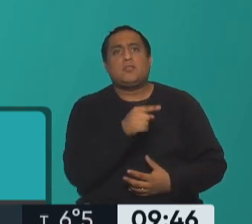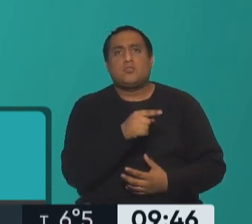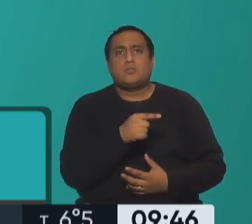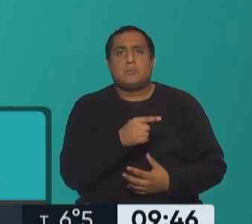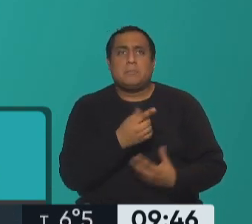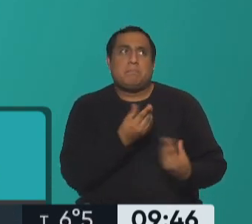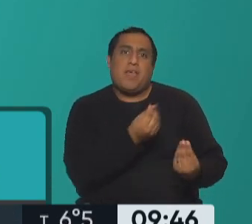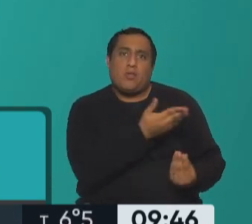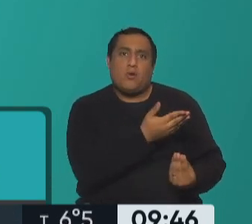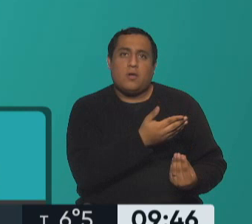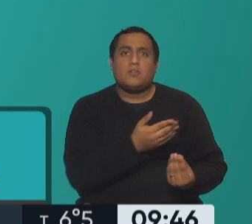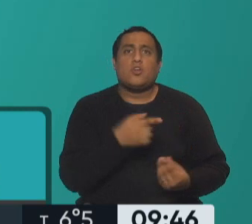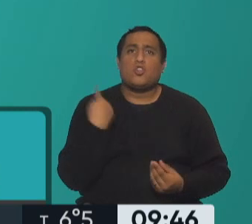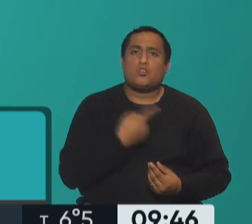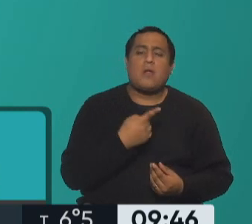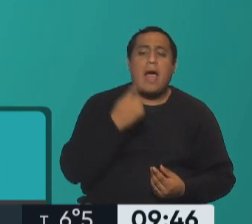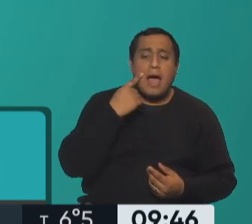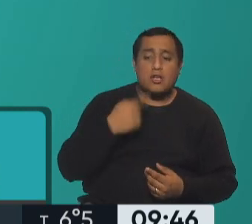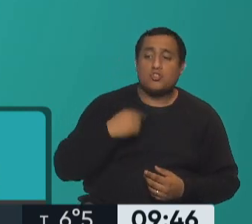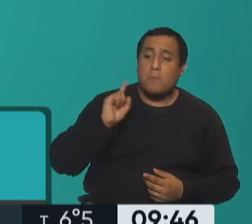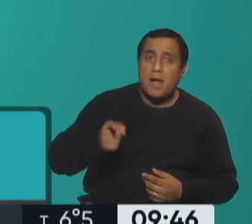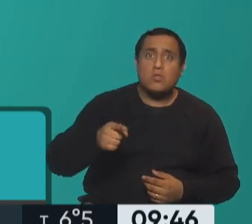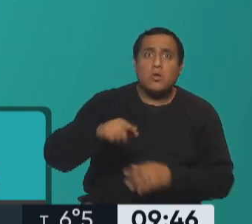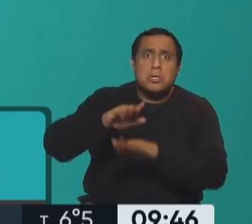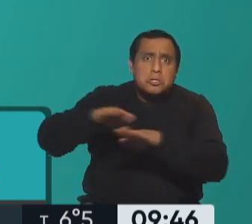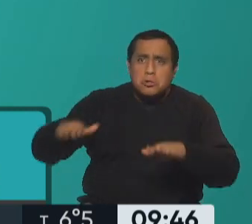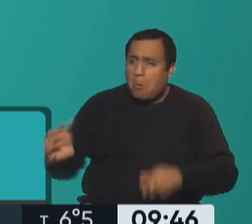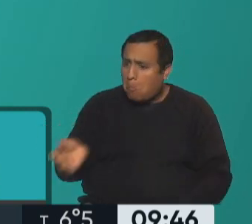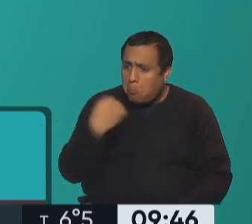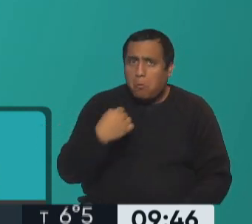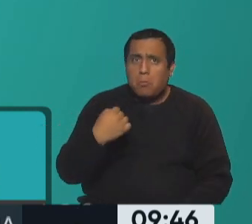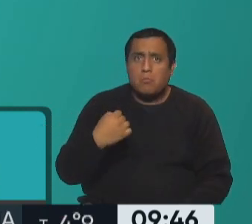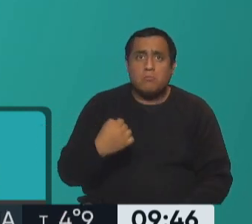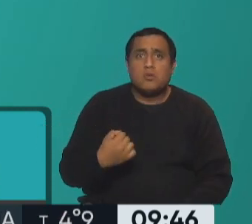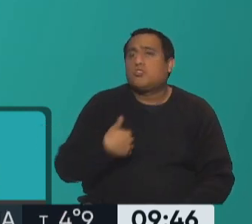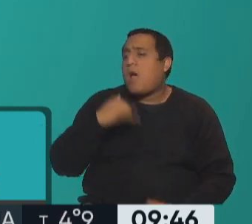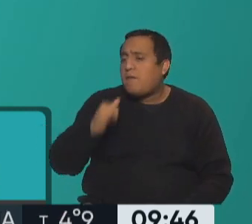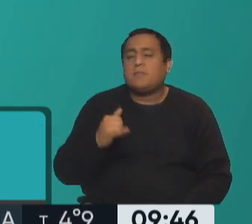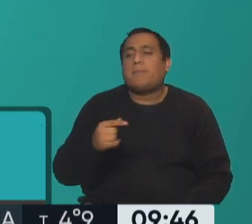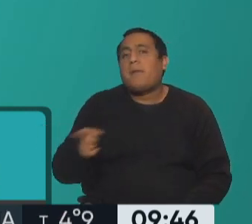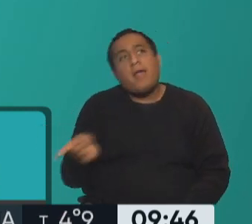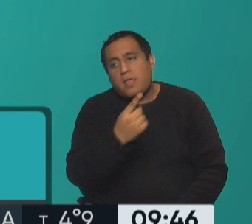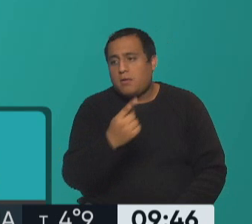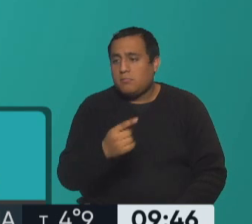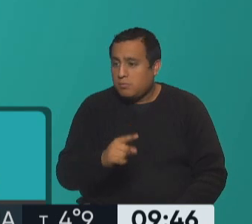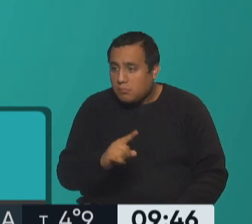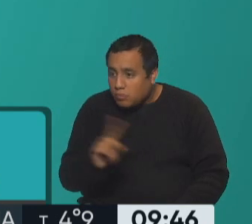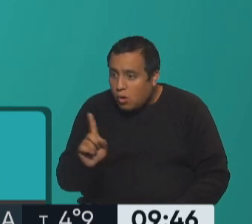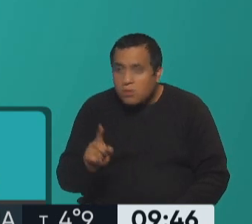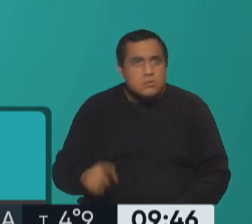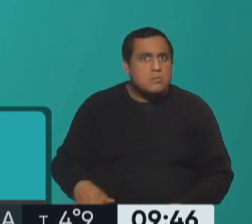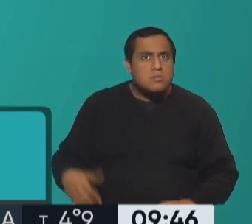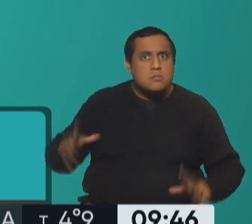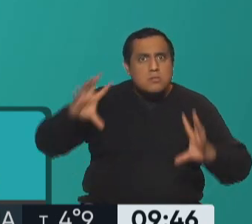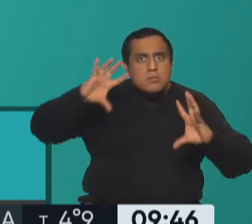algo los chicos no van a hacer caso. Y cuando los chicos no nos hacen caso simplemente porque yo le digo entrá, salí, subí, bajá, entonces nos empezamos a enojar